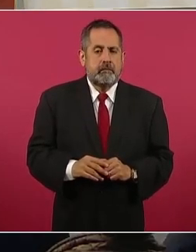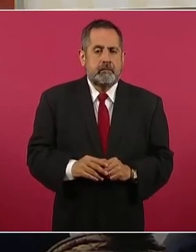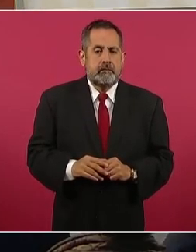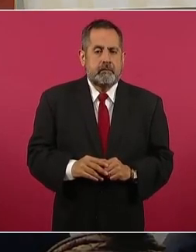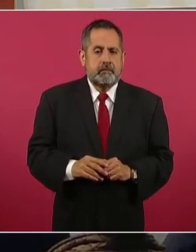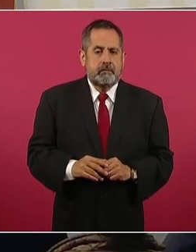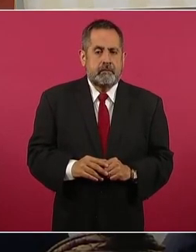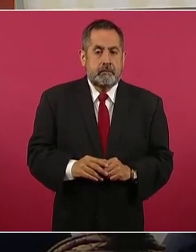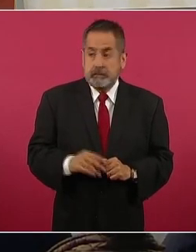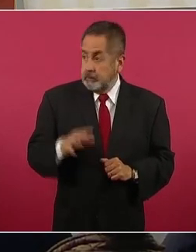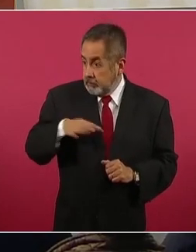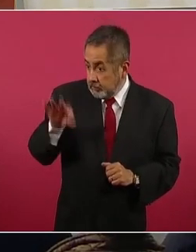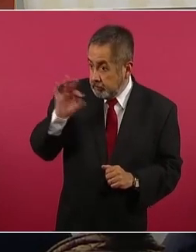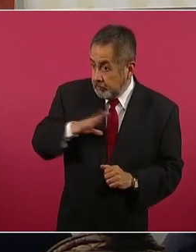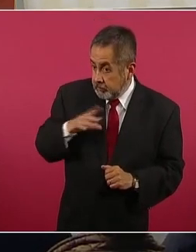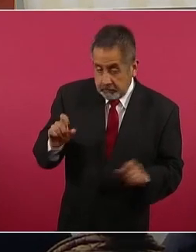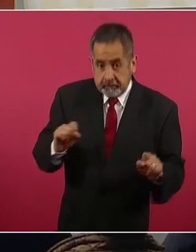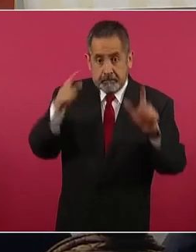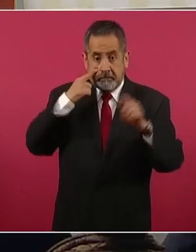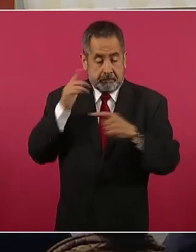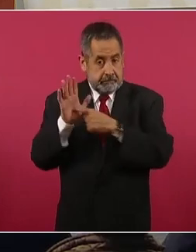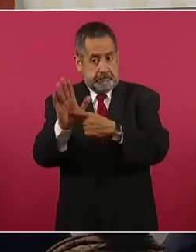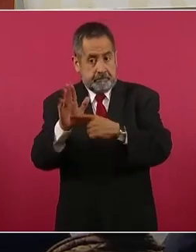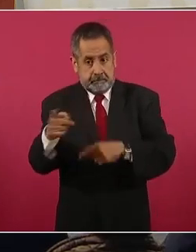¿Sí está? A ver.